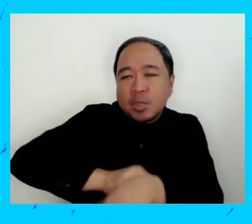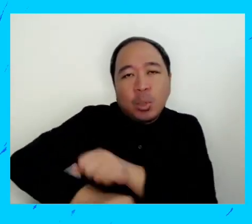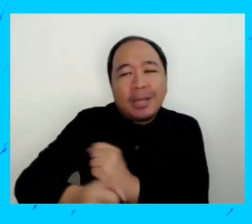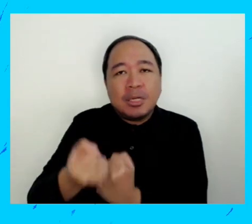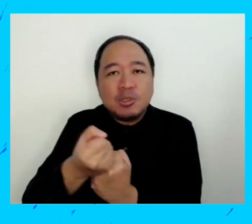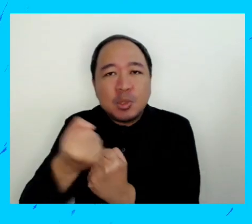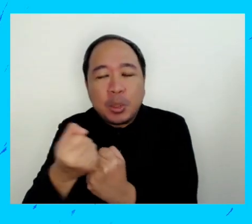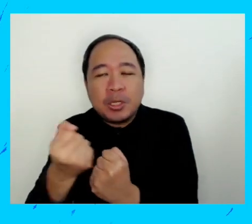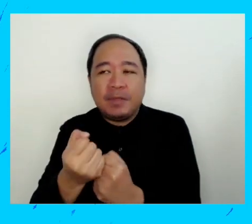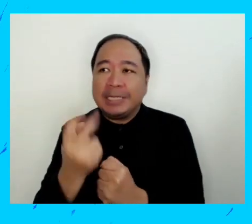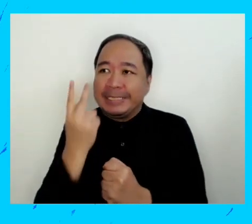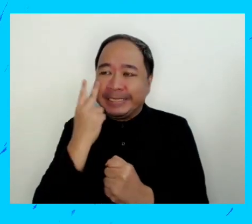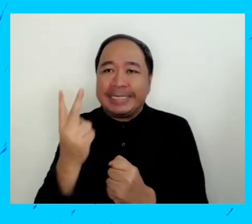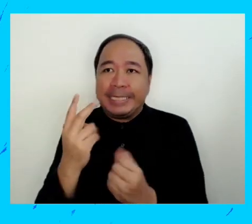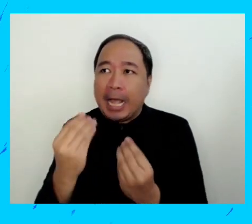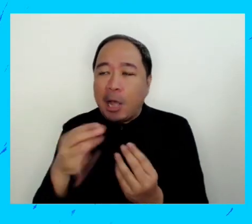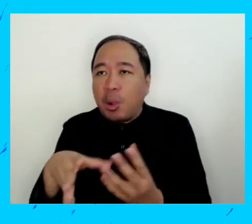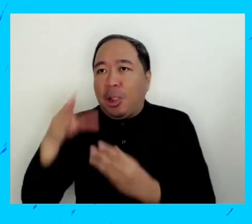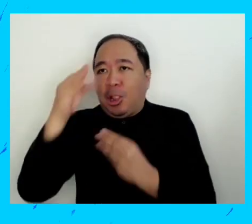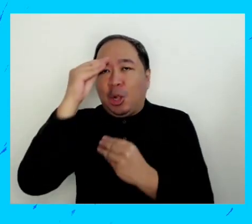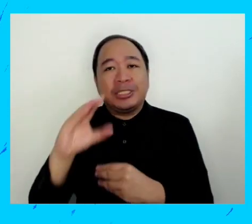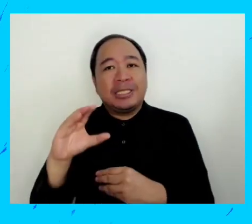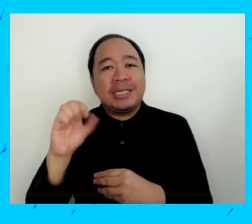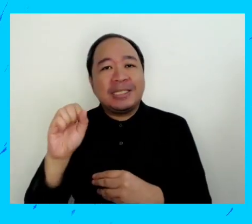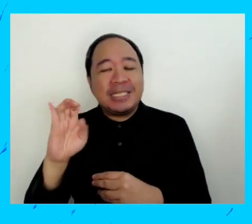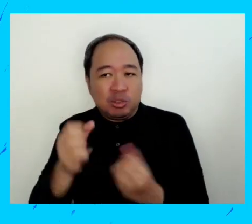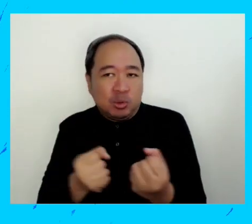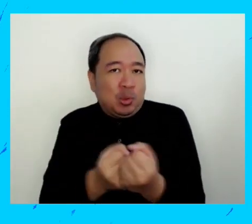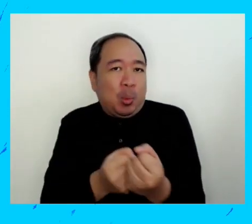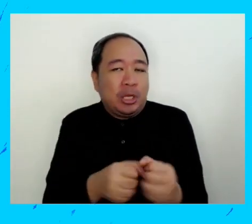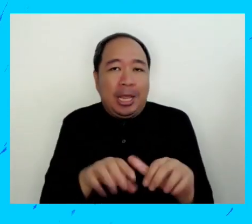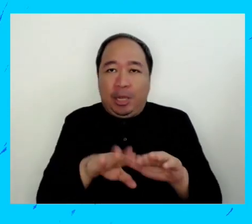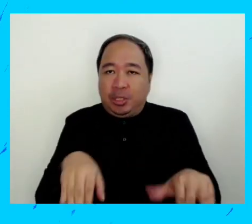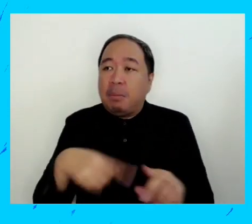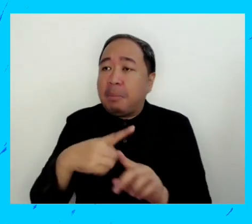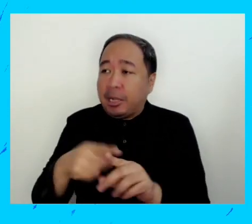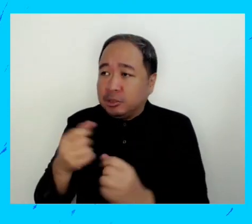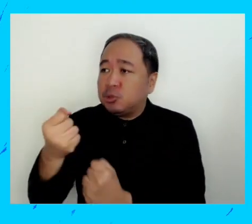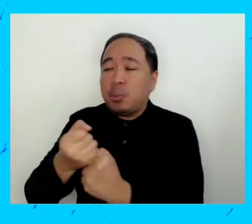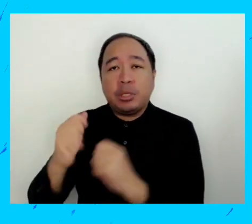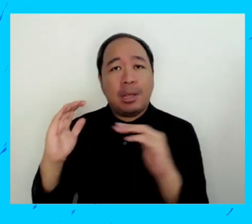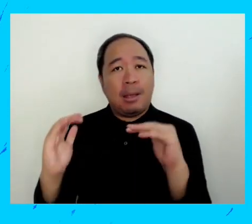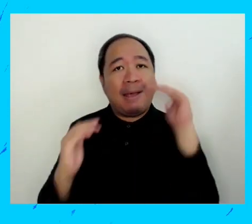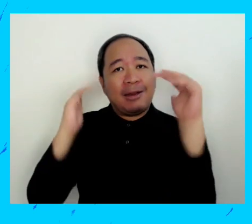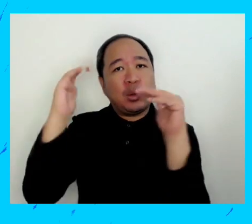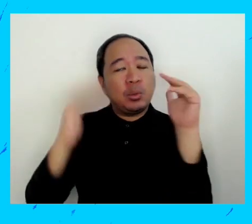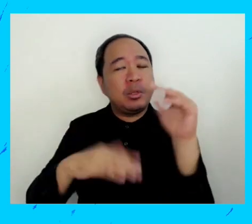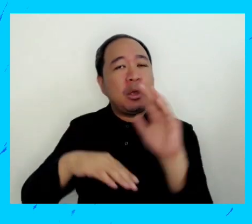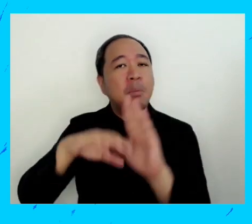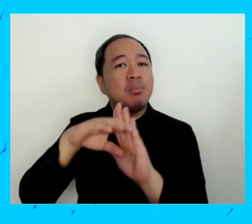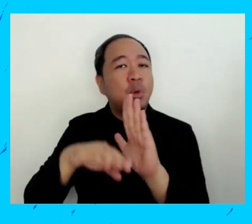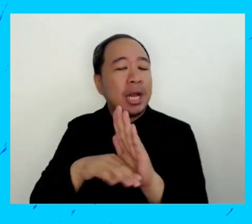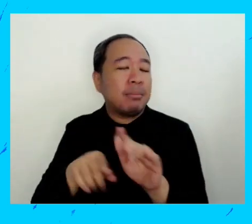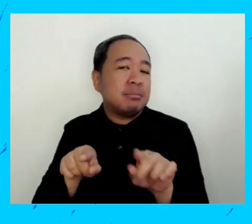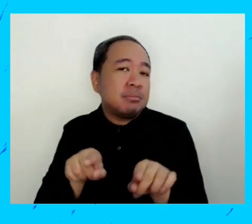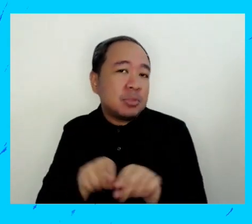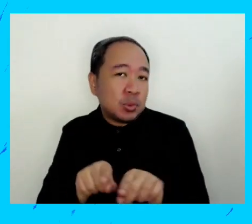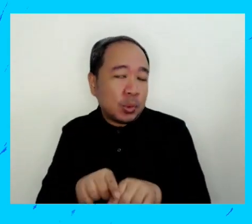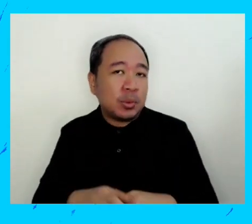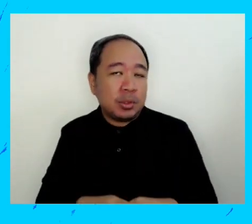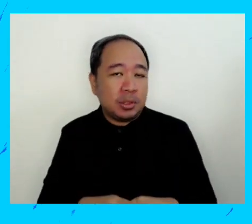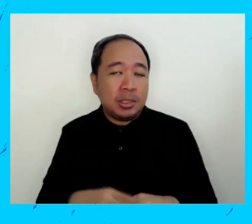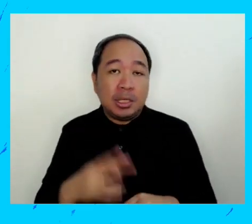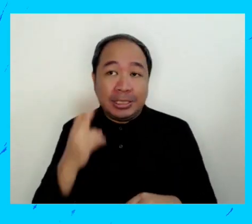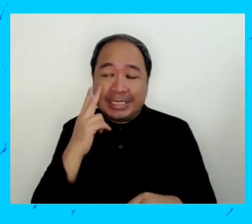involucren y que quieran apoyar y que quieran trabajar para apoyar a los programas de educación